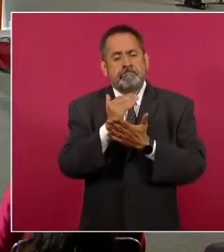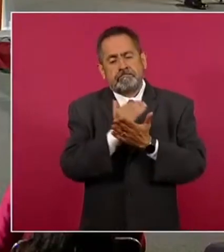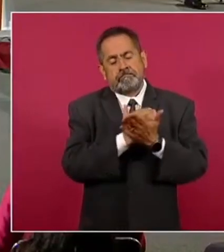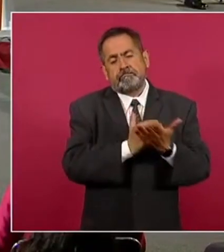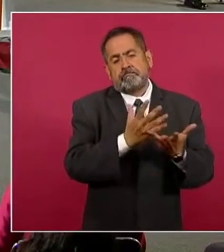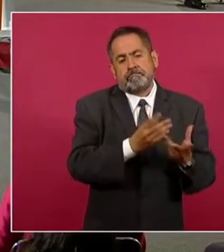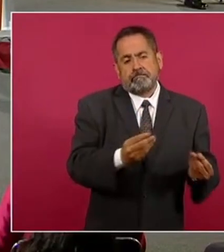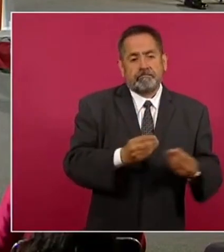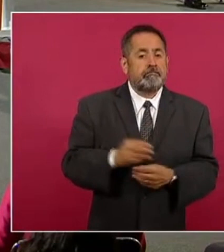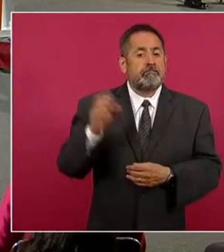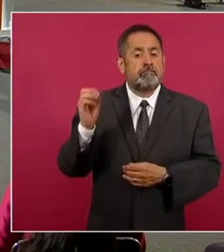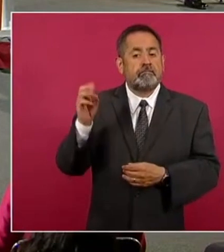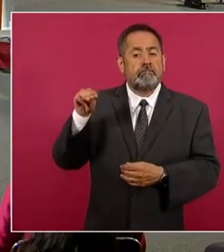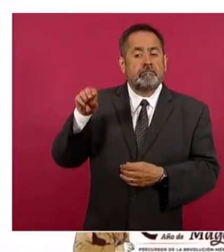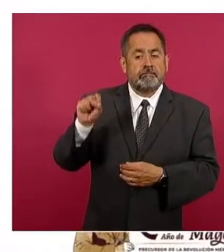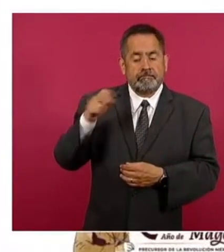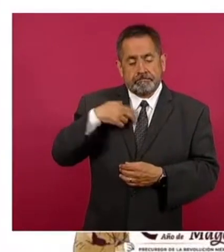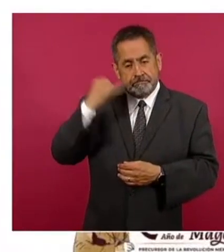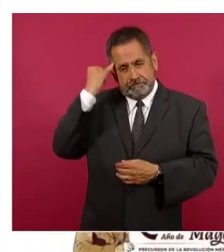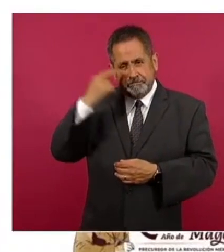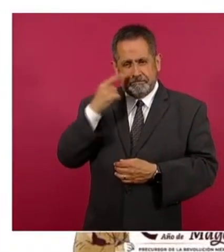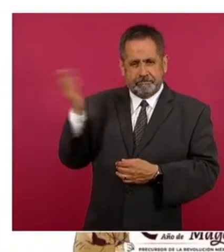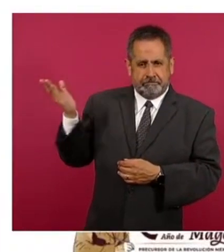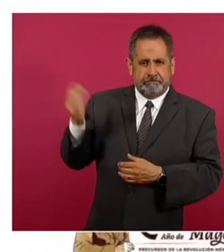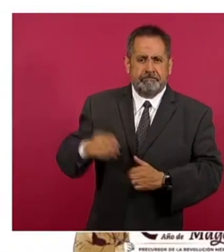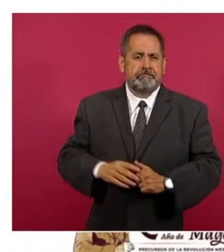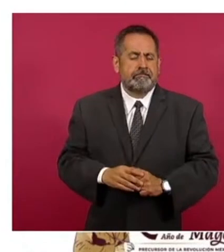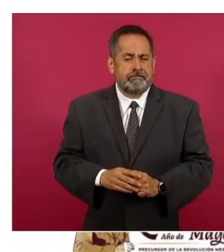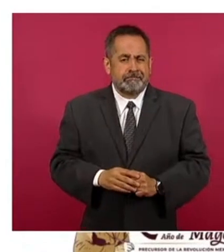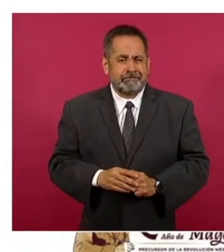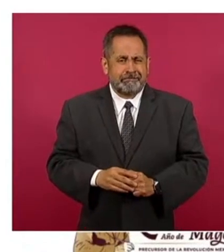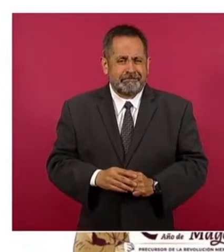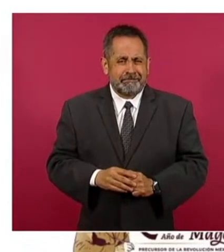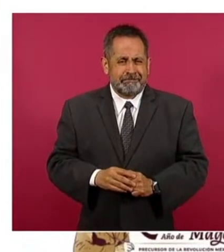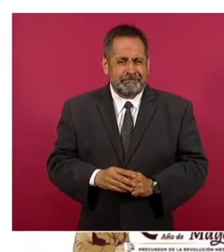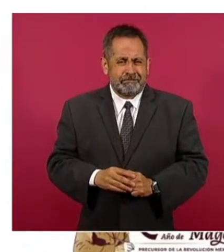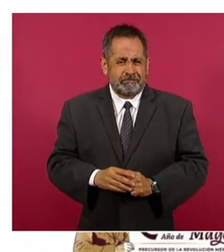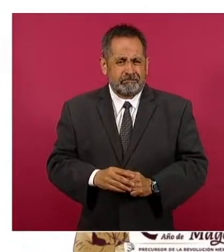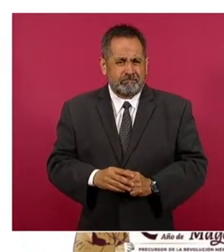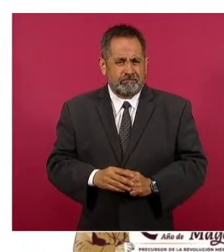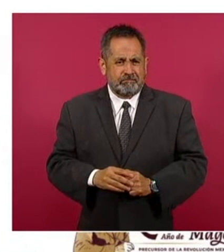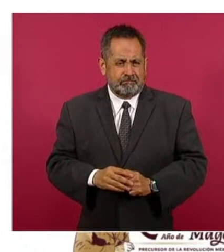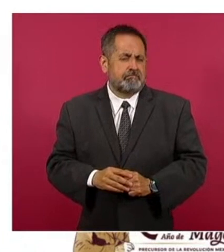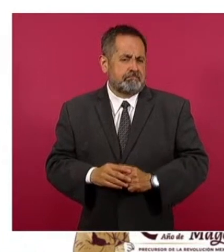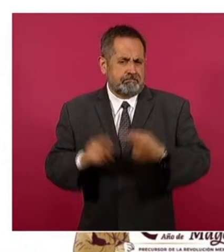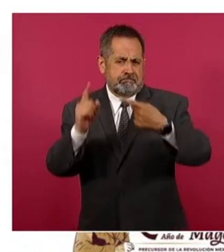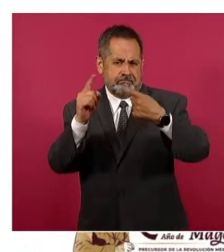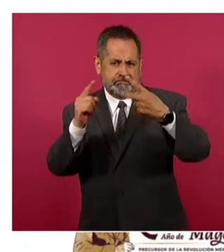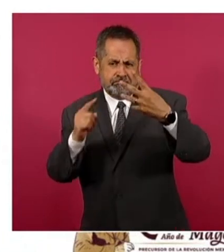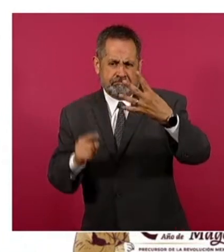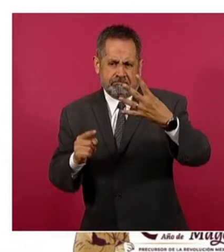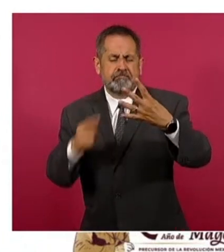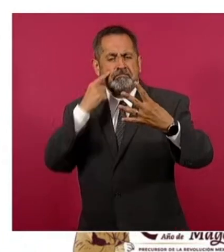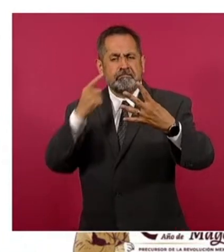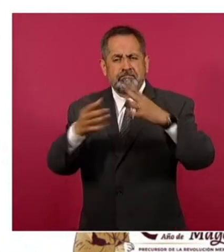Mundial de la Salud analiza algunos criterios y los comentamos aquí, son estos cuatro criterios que permitirían identificar